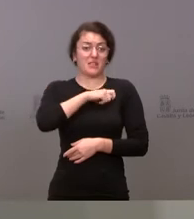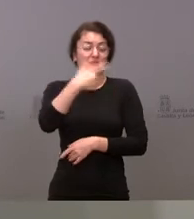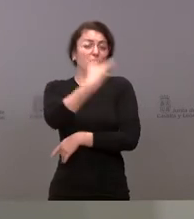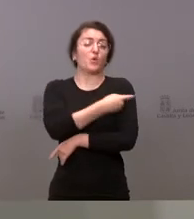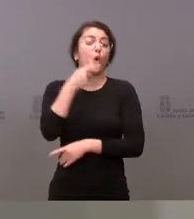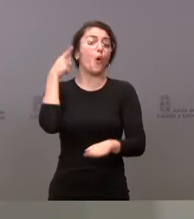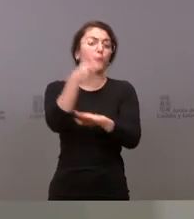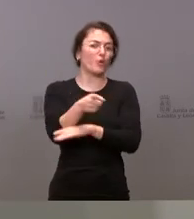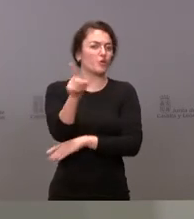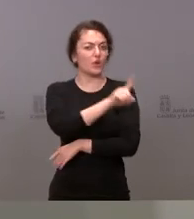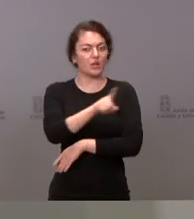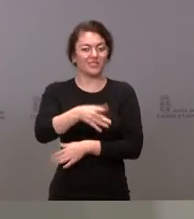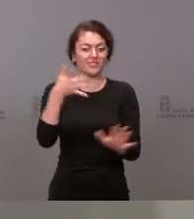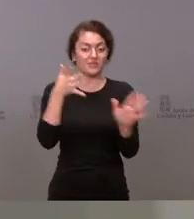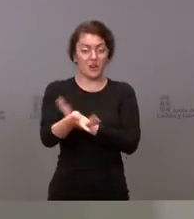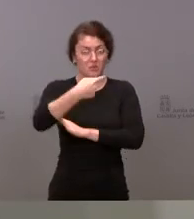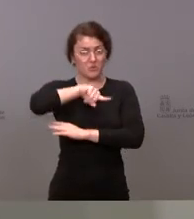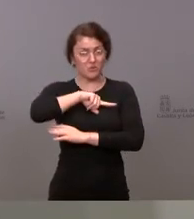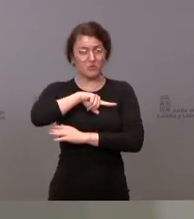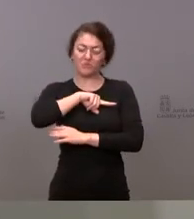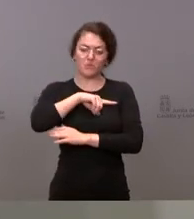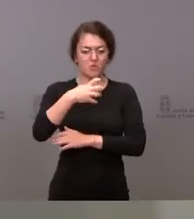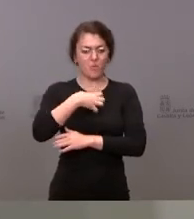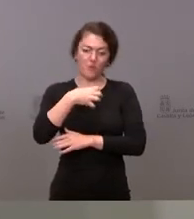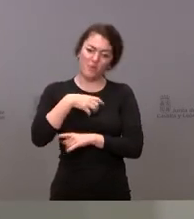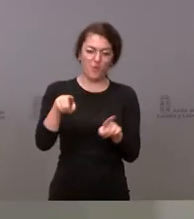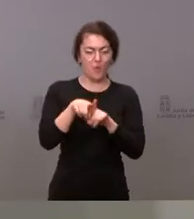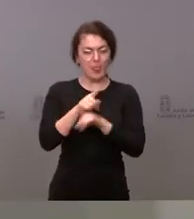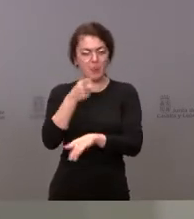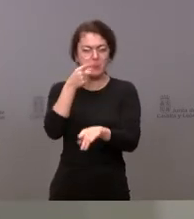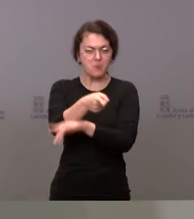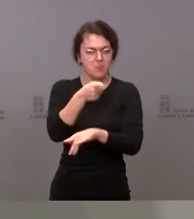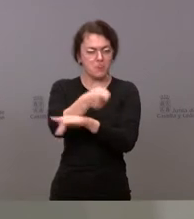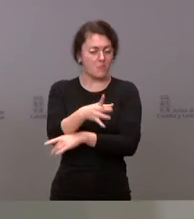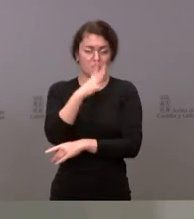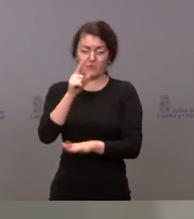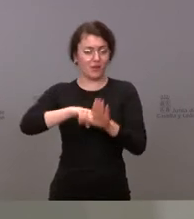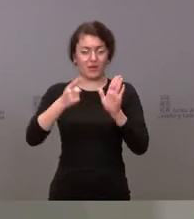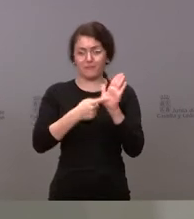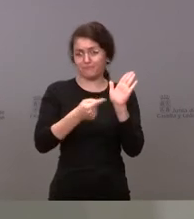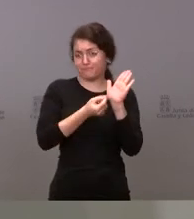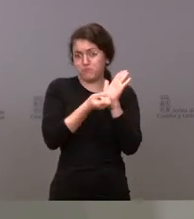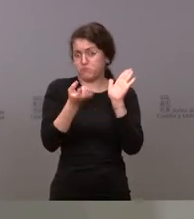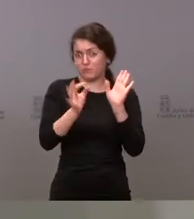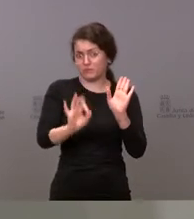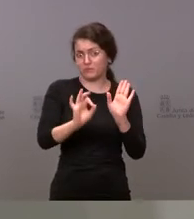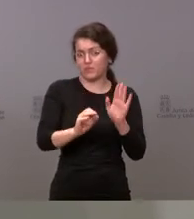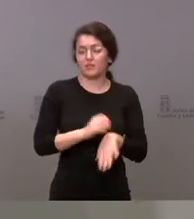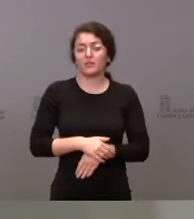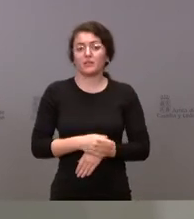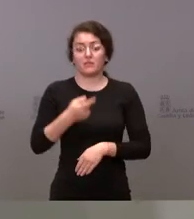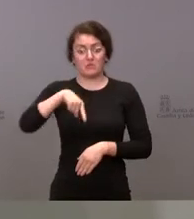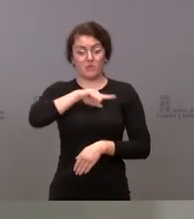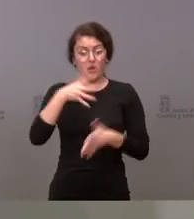Y, por tanto, nosotros no podemos ir más allá de lo que marca la ley. Lo nosotros podemos hacer es recomendar,